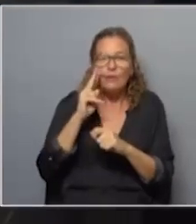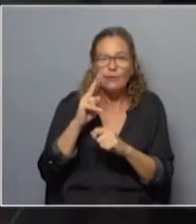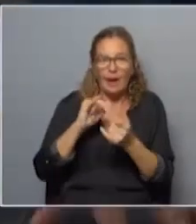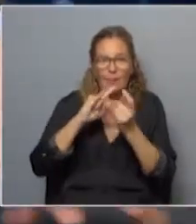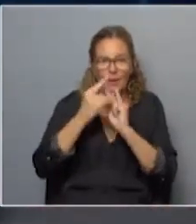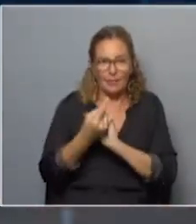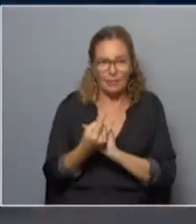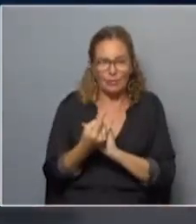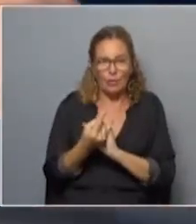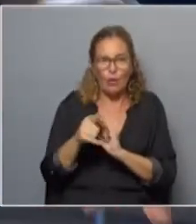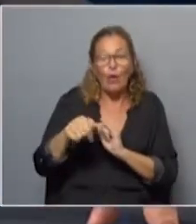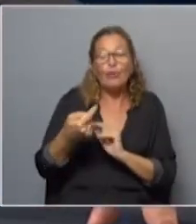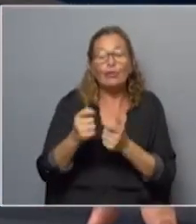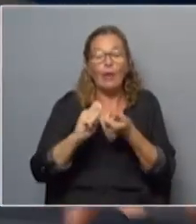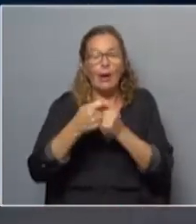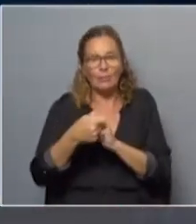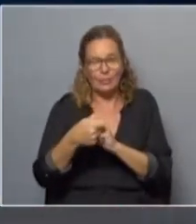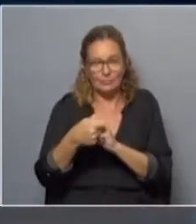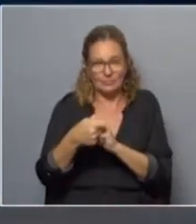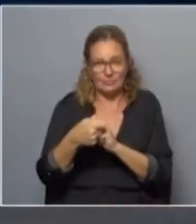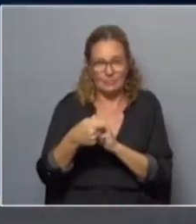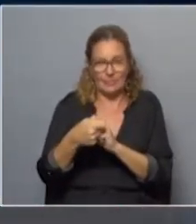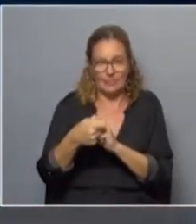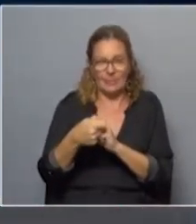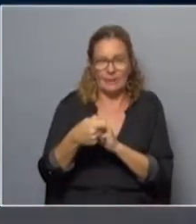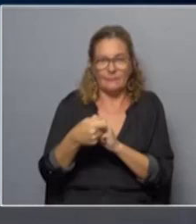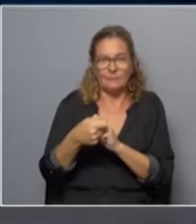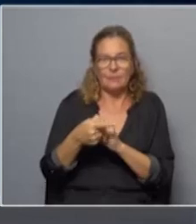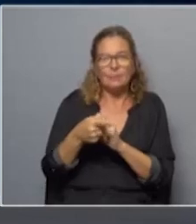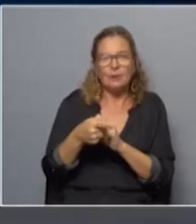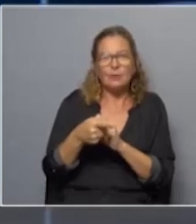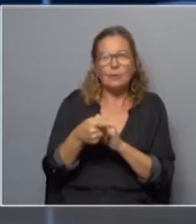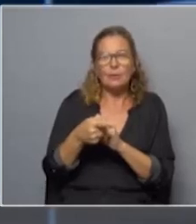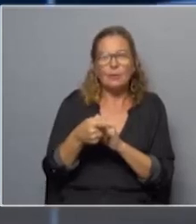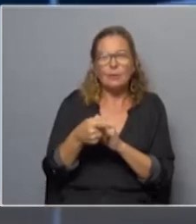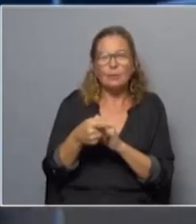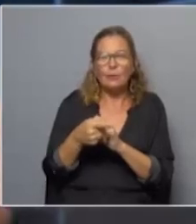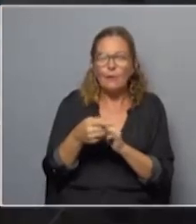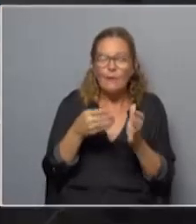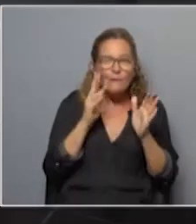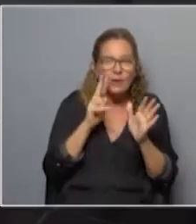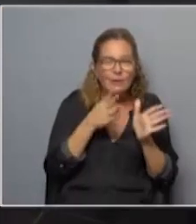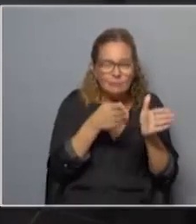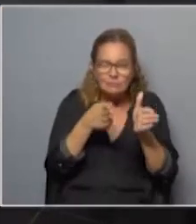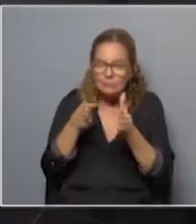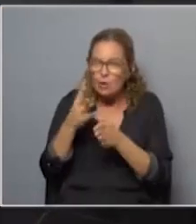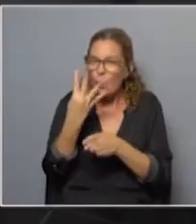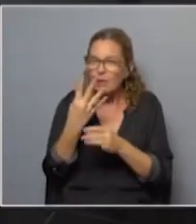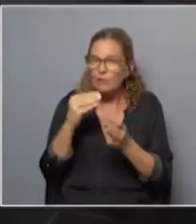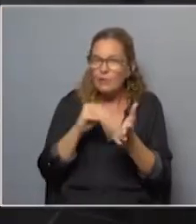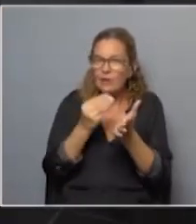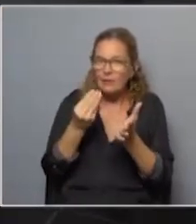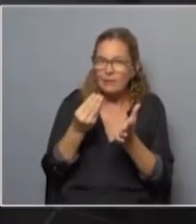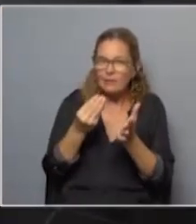el Parlamento, hubo otra modificación. Yo propongo el ejercicio analítico de ver esas cuatro instancias. Y ver hasta qué